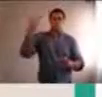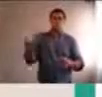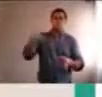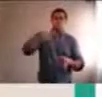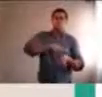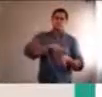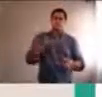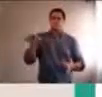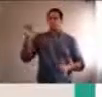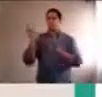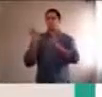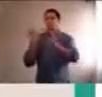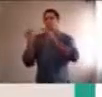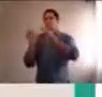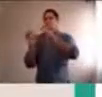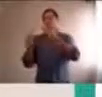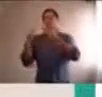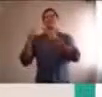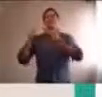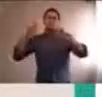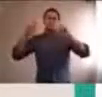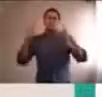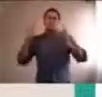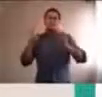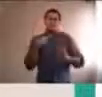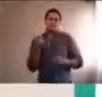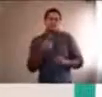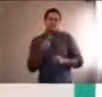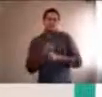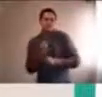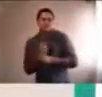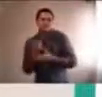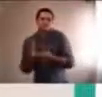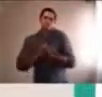quizás, en el momento de la comida, o en el momento del almuerzo,